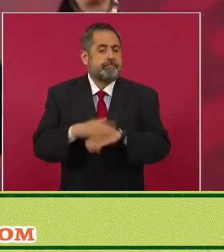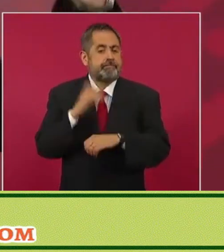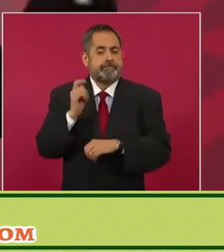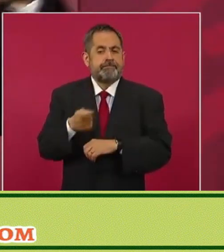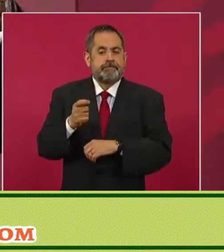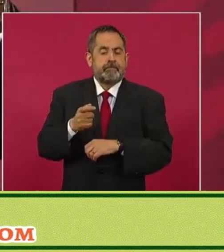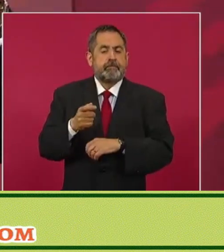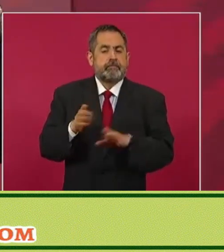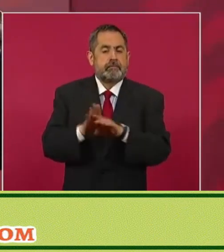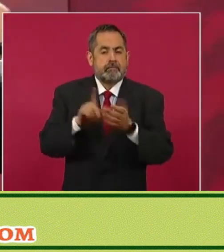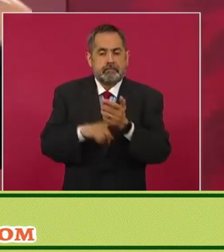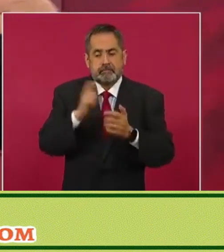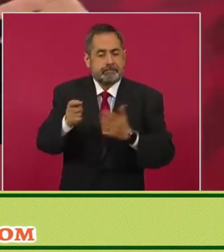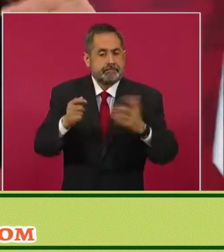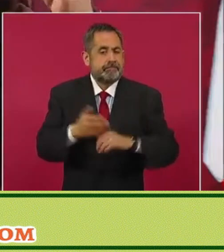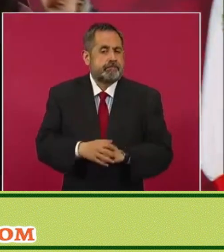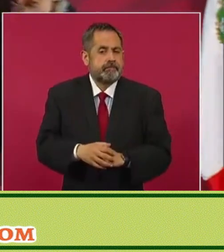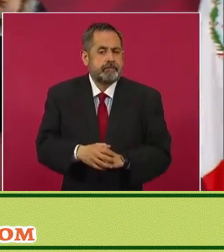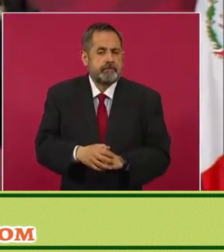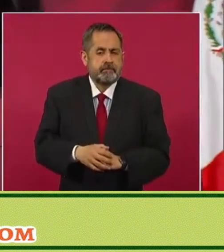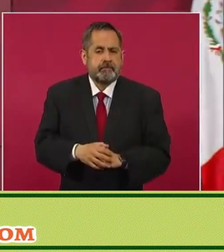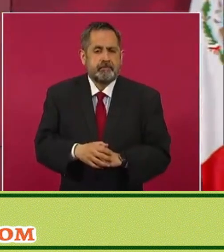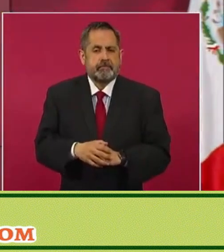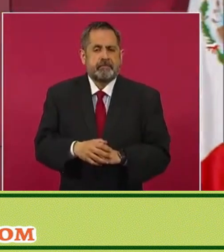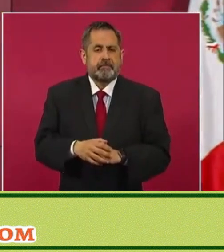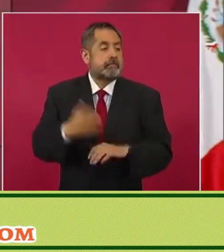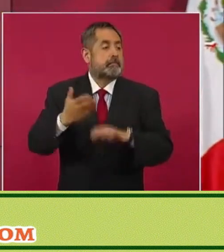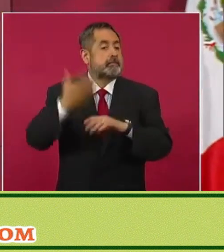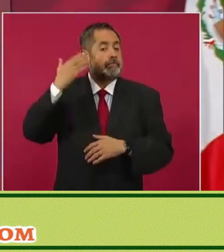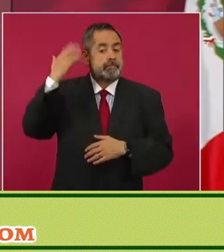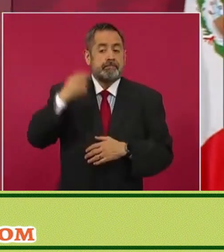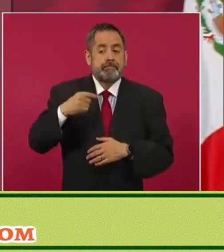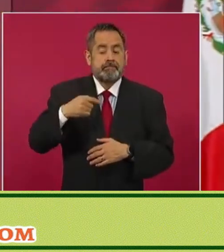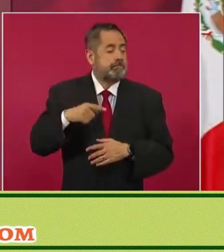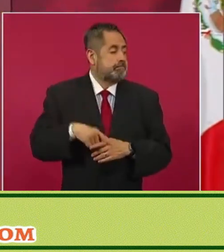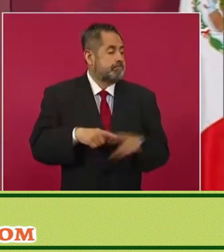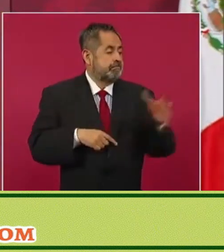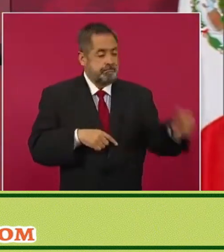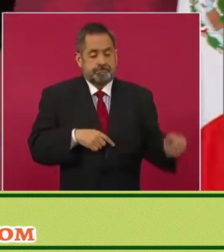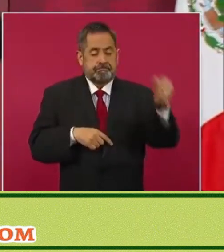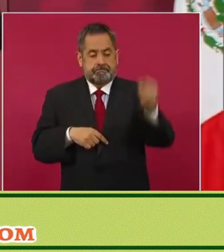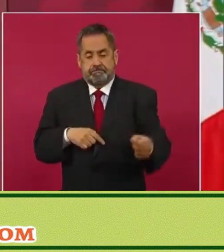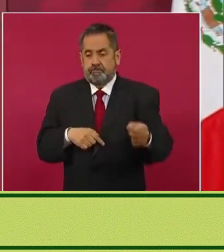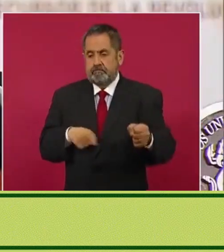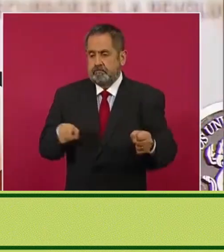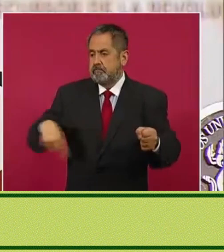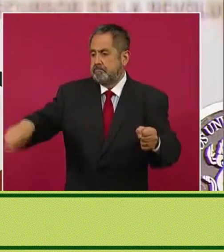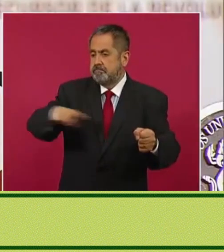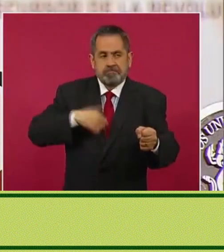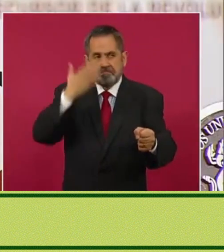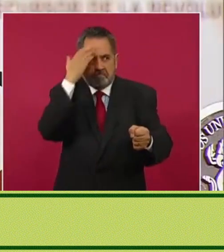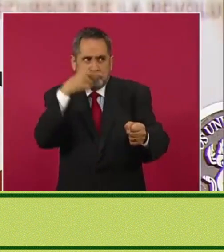antes los imponían y ni los conocían.